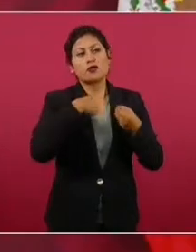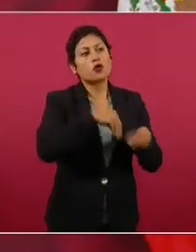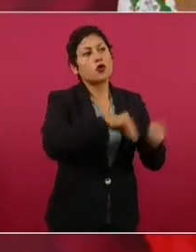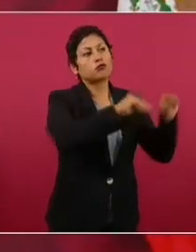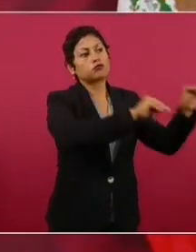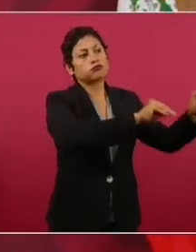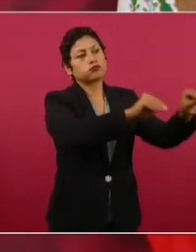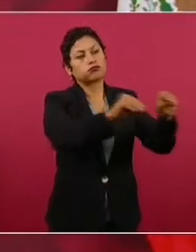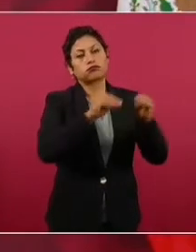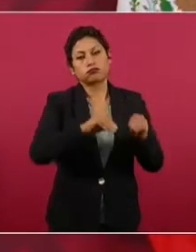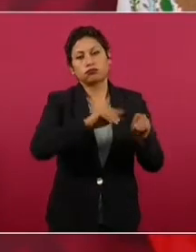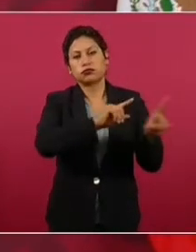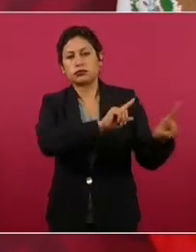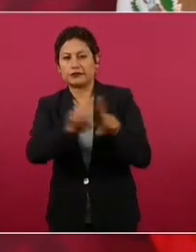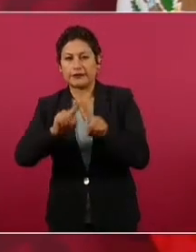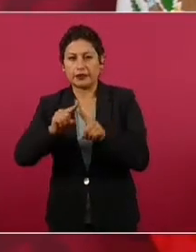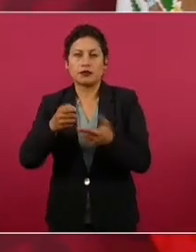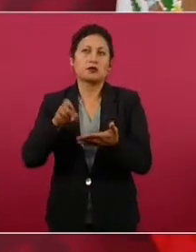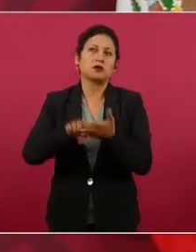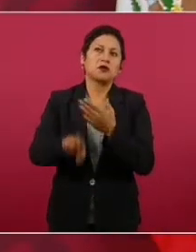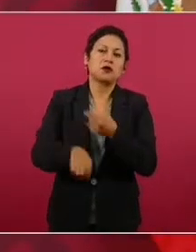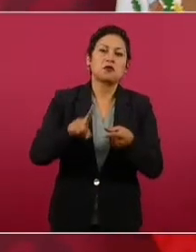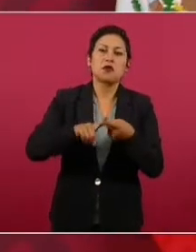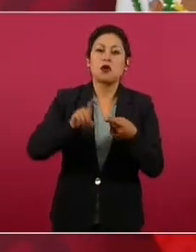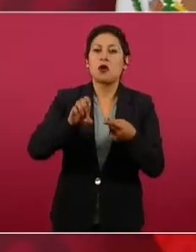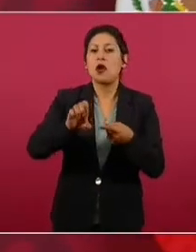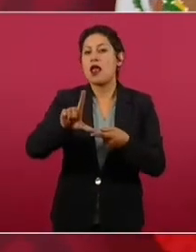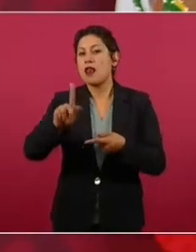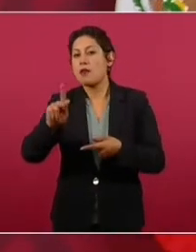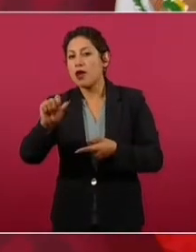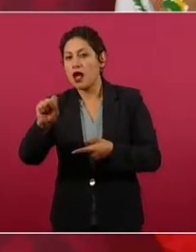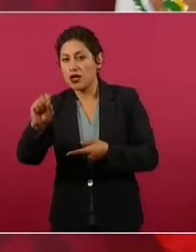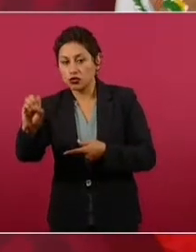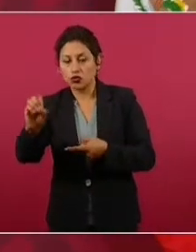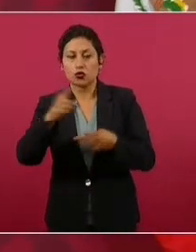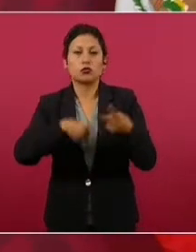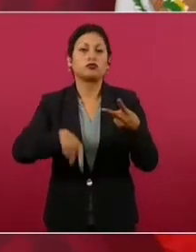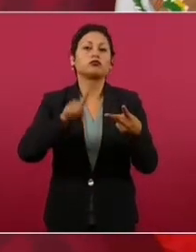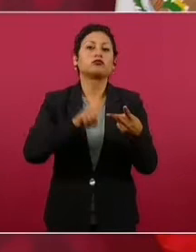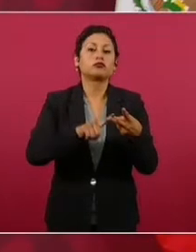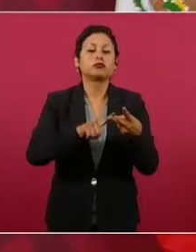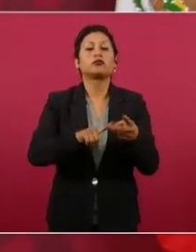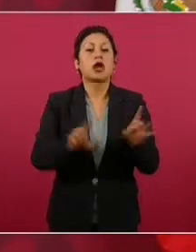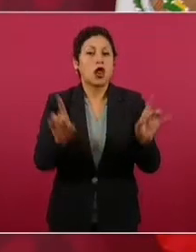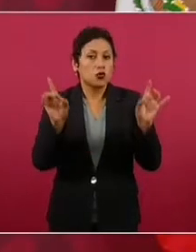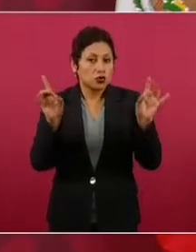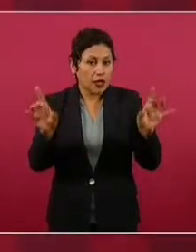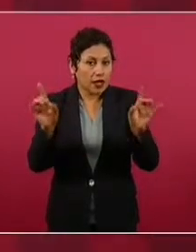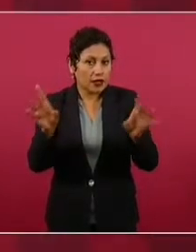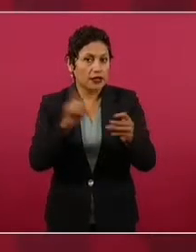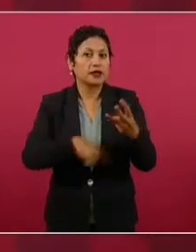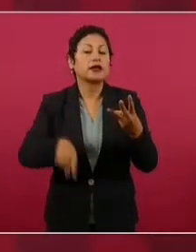estuve en El Paso, estuve desde luego en Los Ángeles,